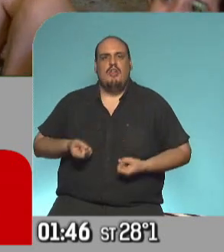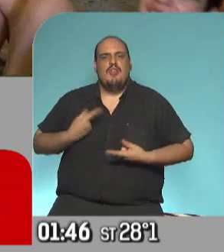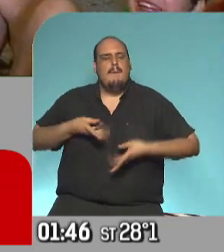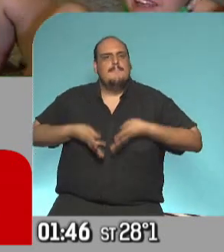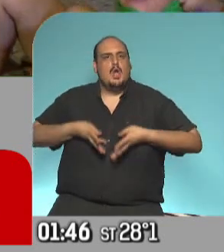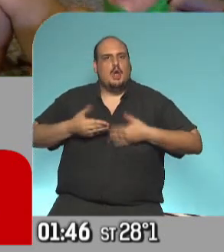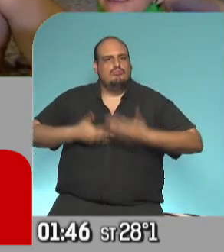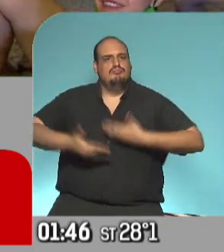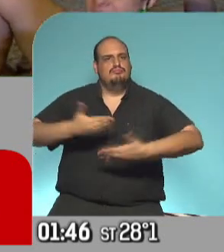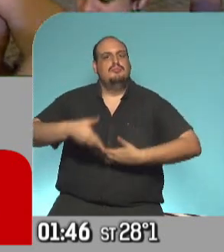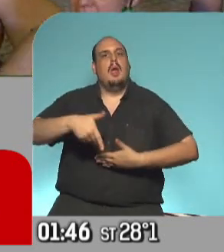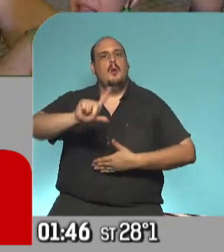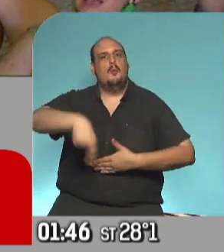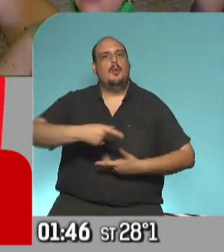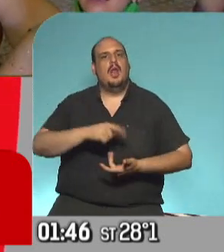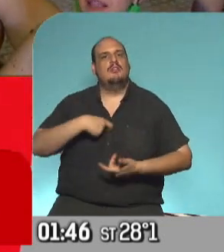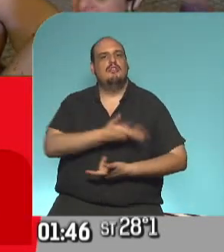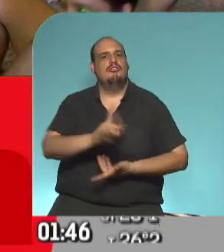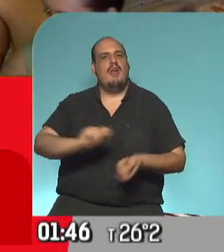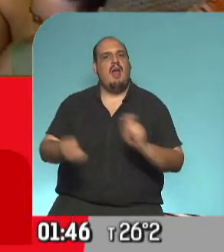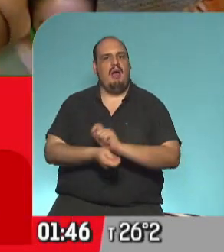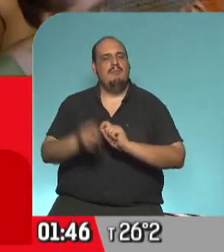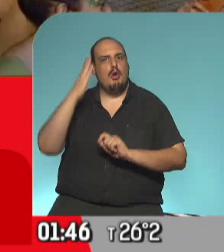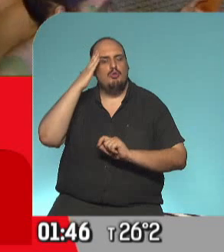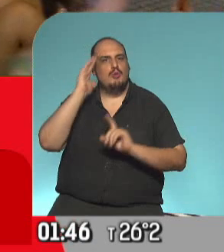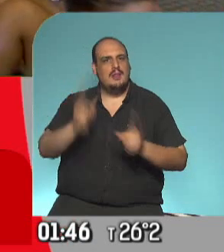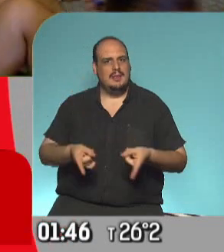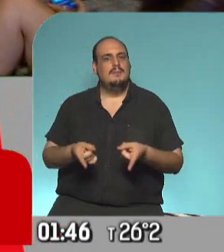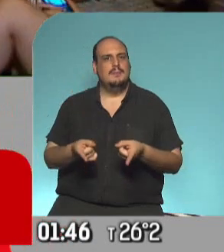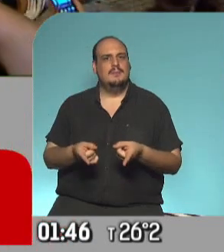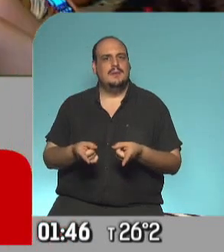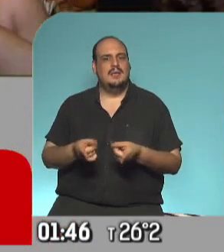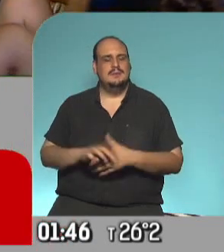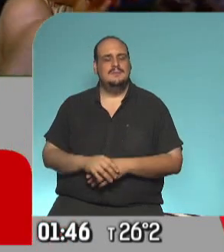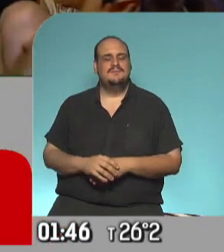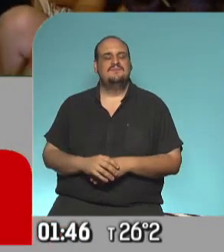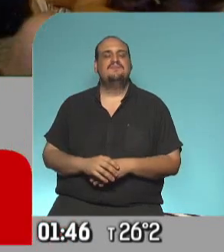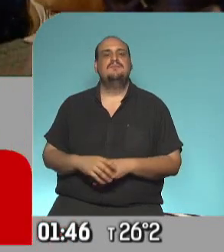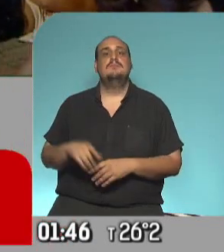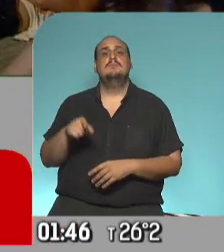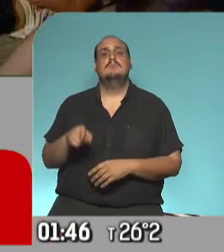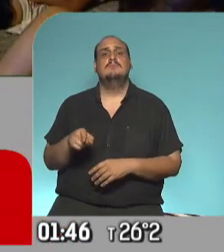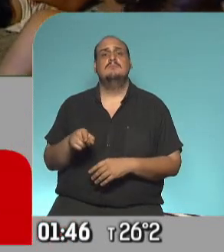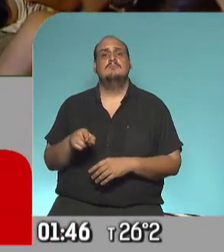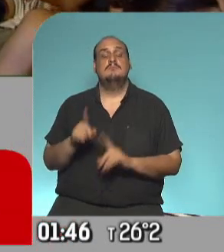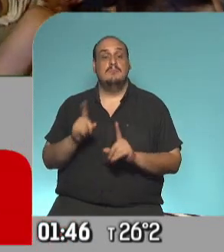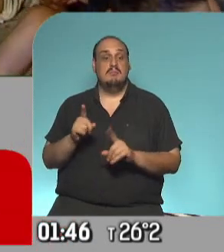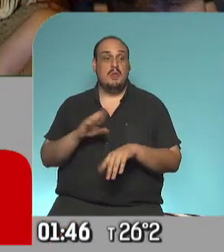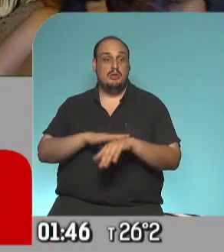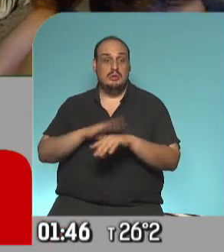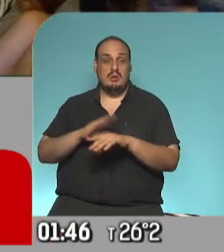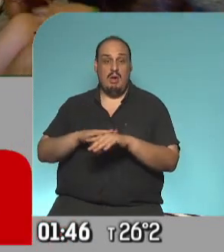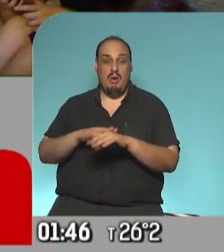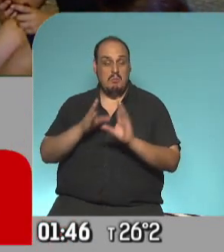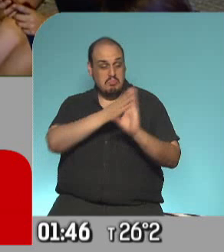son las que generan los grandes cambios sociales y culturales a lo largo de la historia y son las que te permiten ver en esa línea de tiempo